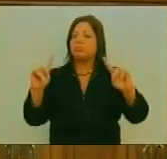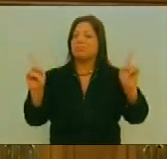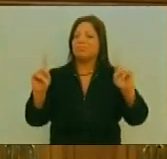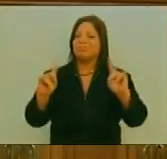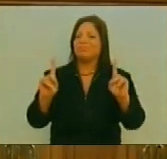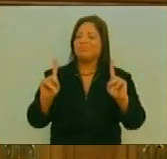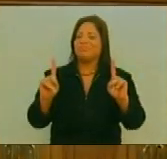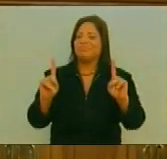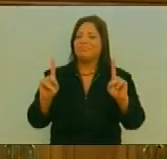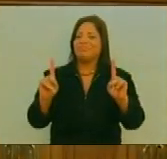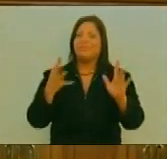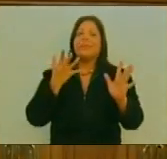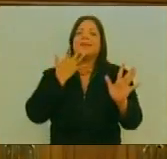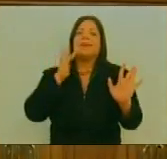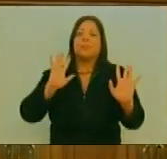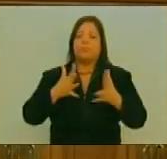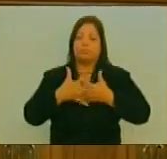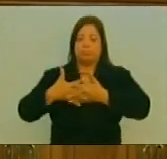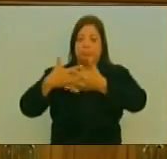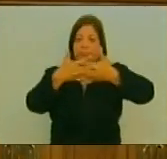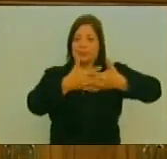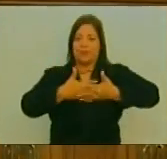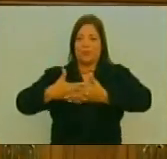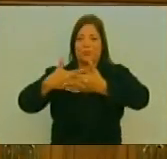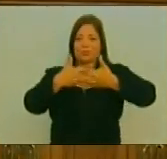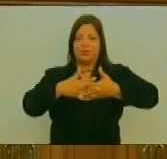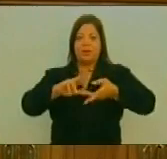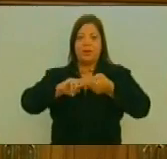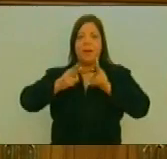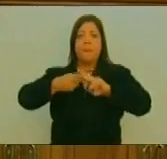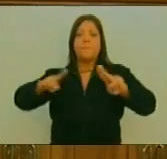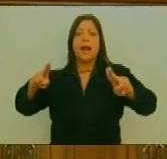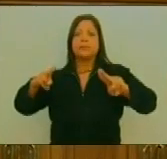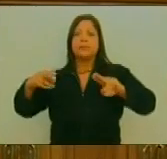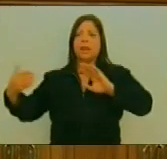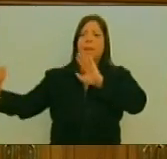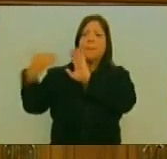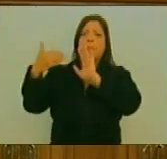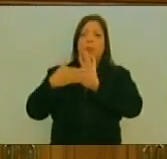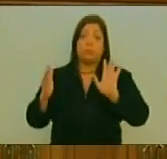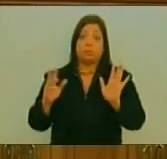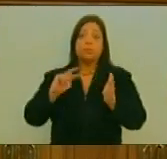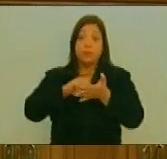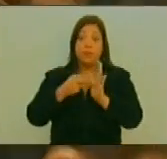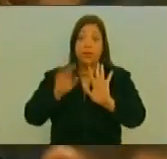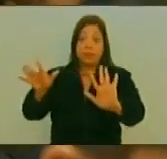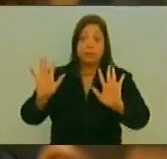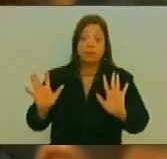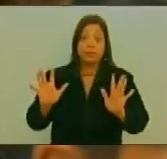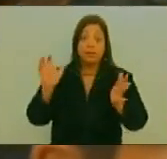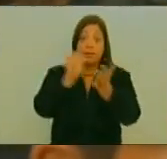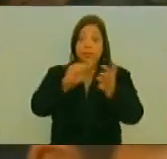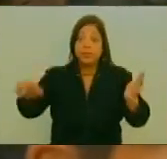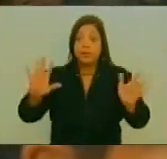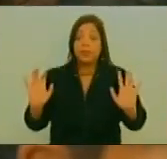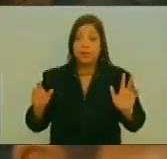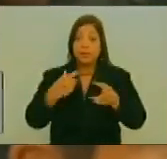Para los Estados Unidos La paz Es agredirnos Y para nosotros